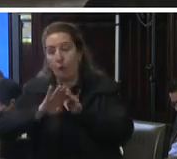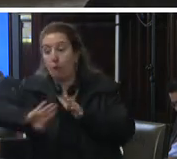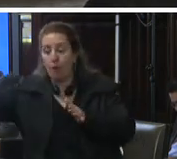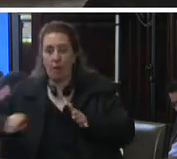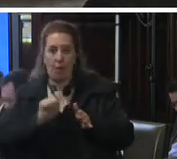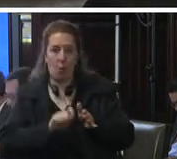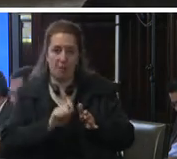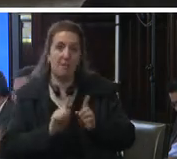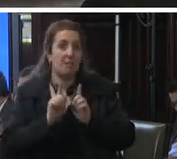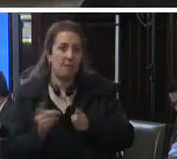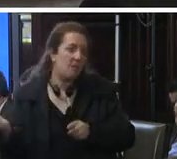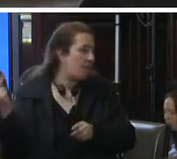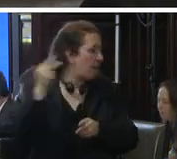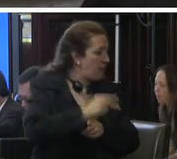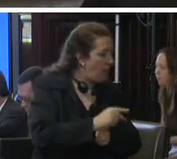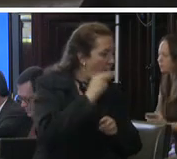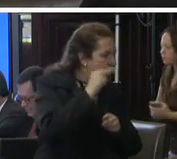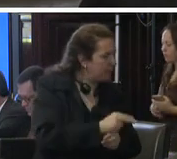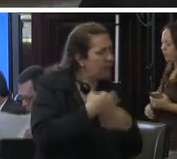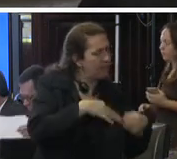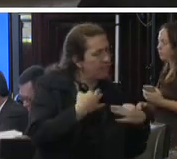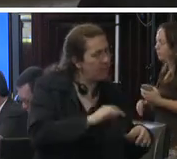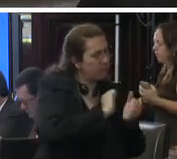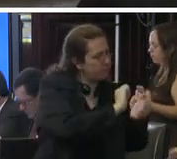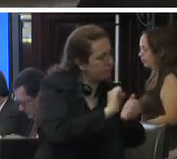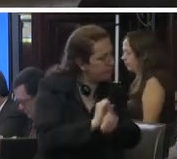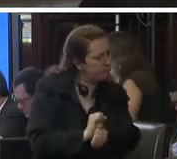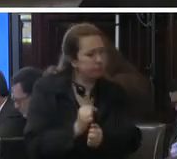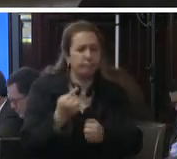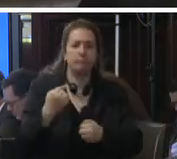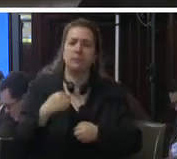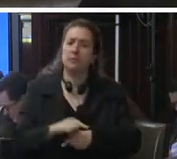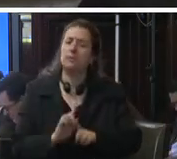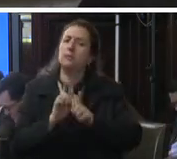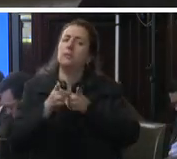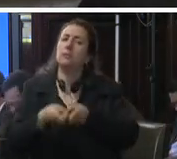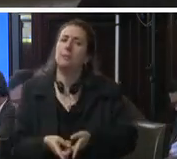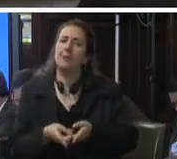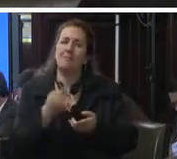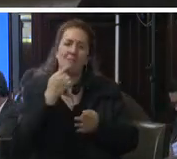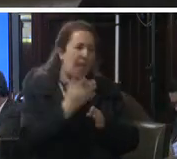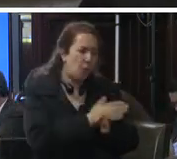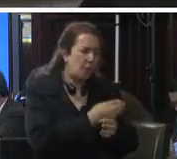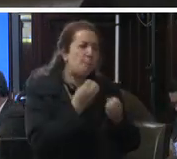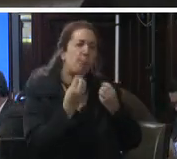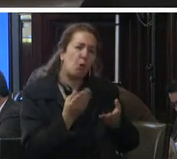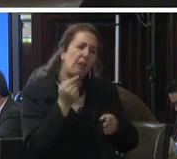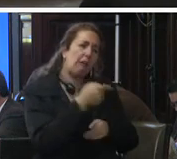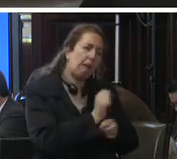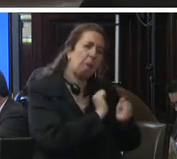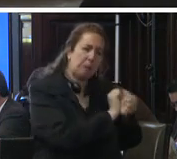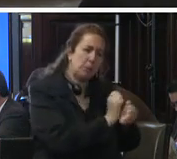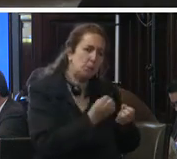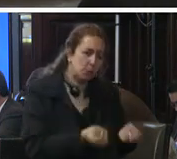periódicamente la revisión de las medidas y verificar las causas necesidad y proporcionalidad de cuando las mismas se